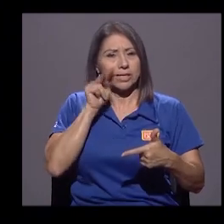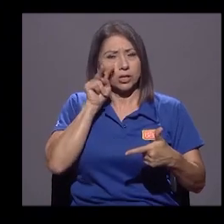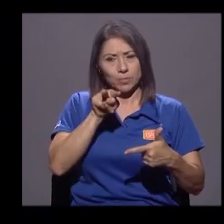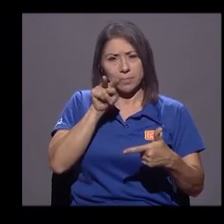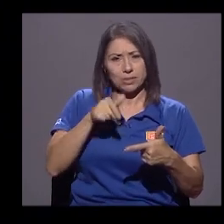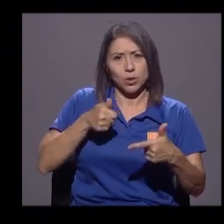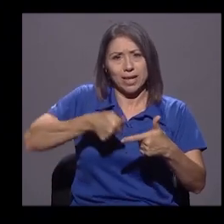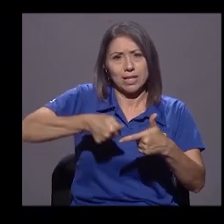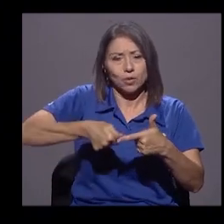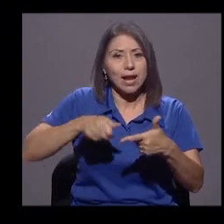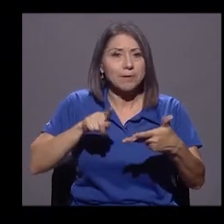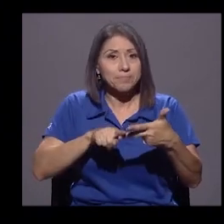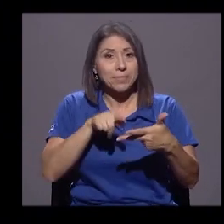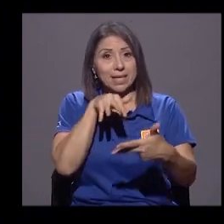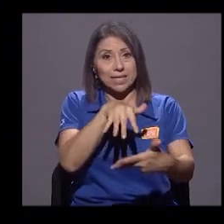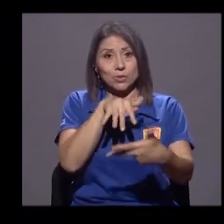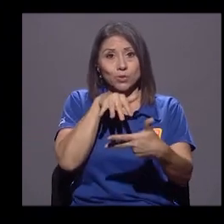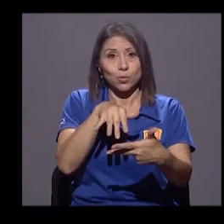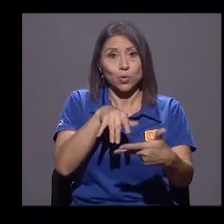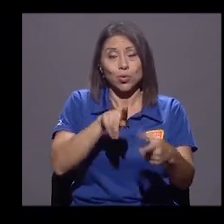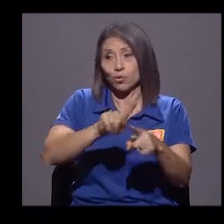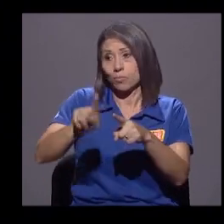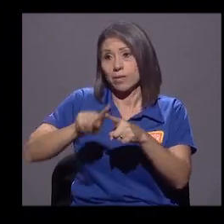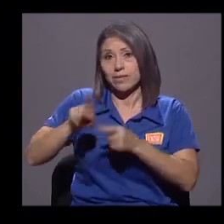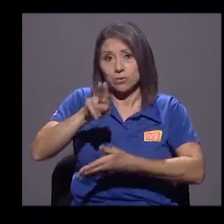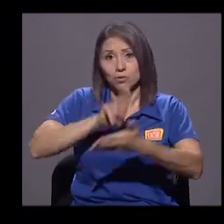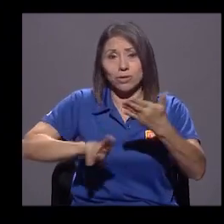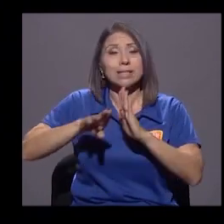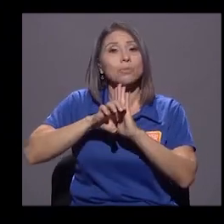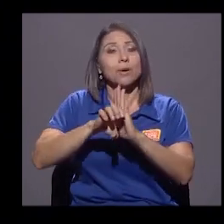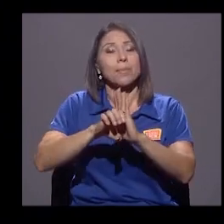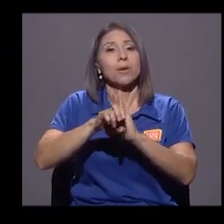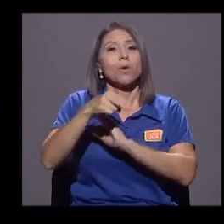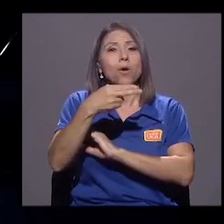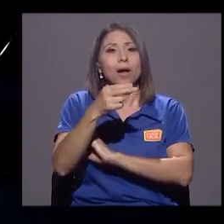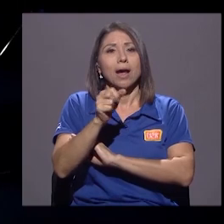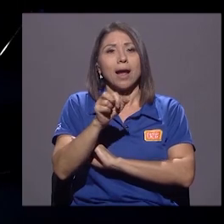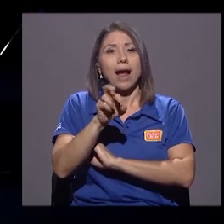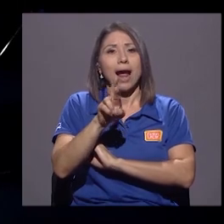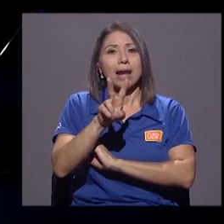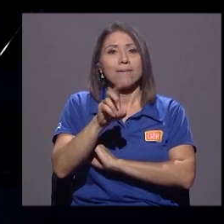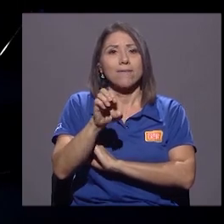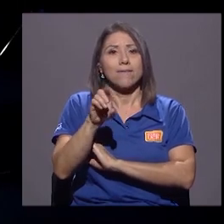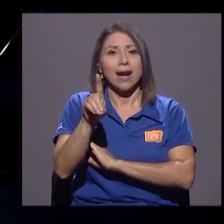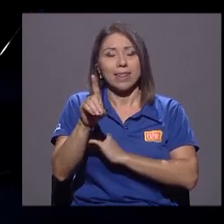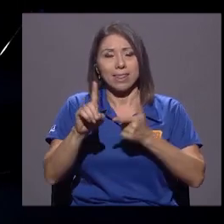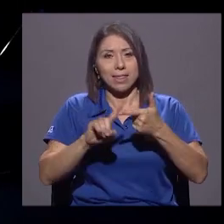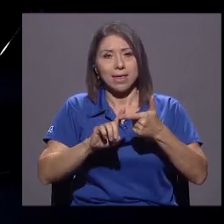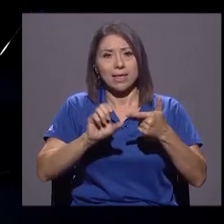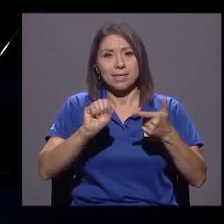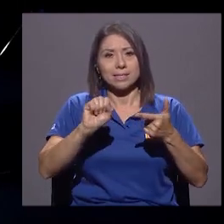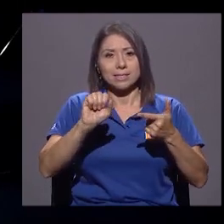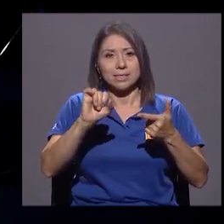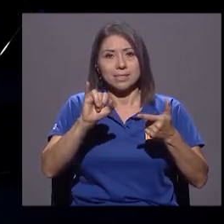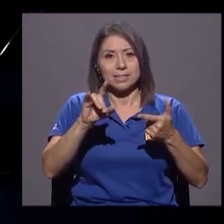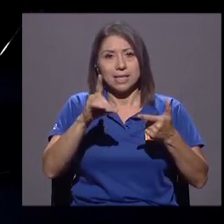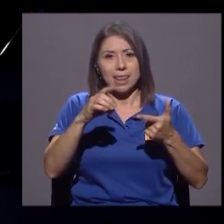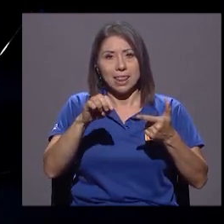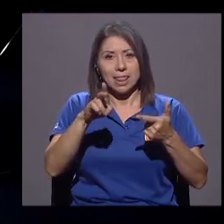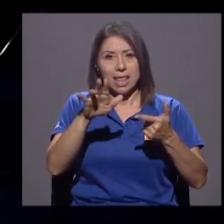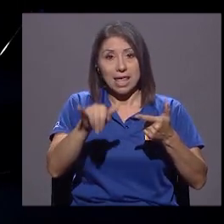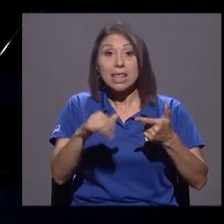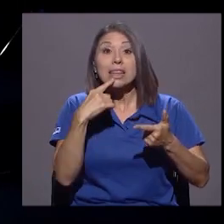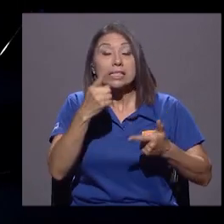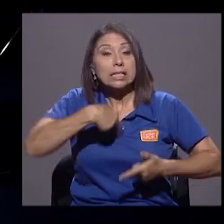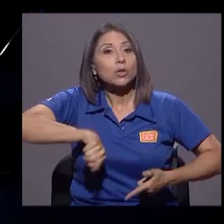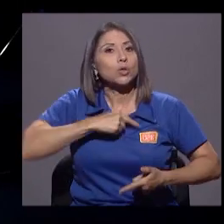e incluso estudios como los de las Universidades de Harper y Sydney insisten en que tenemos de los mejores procesos electorales del